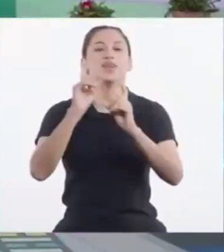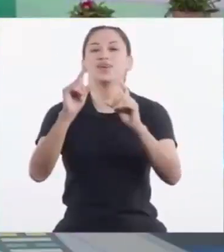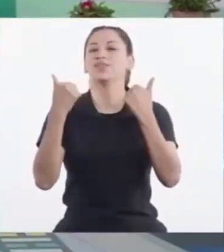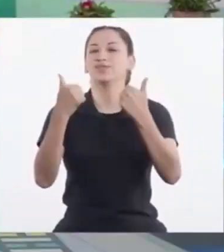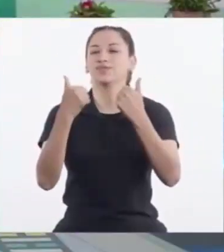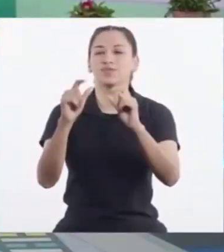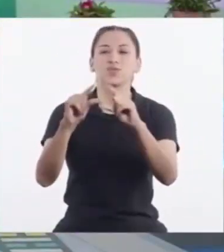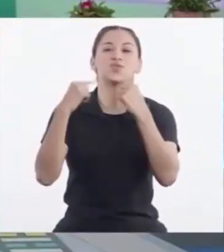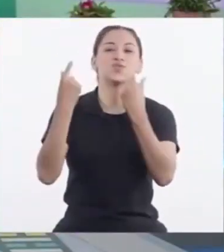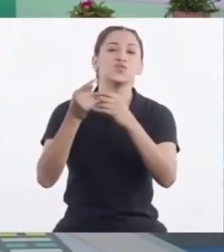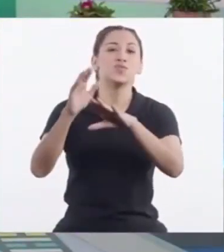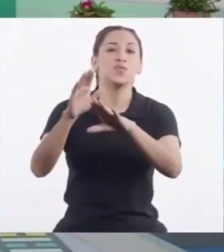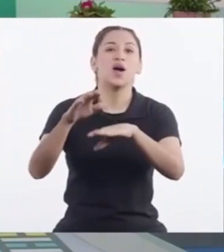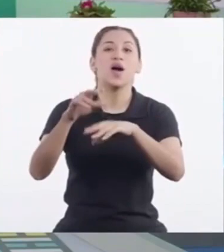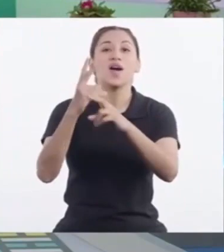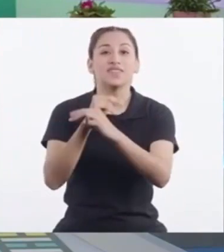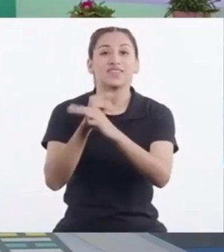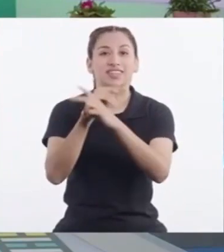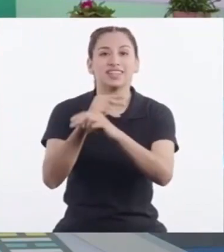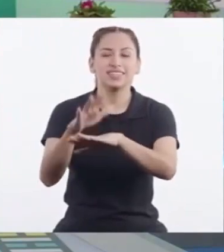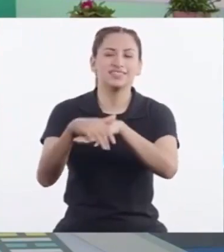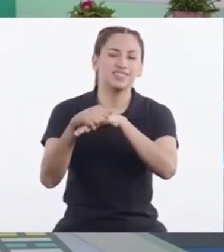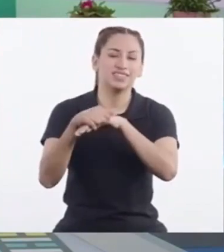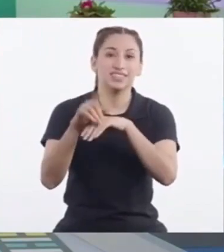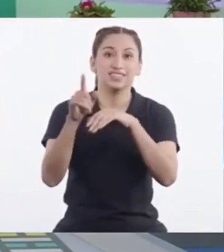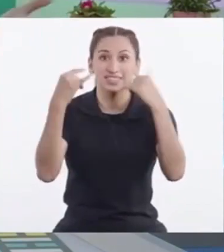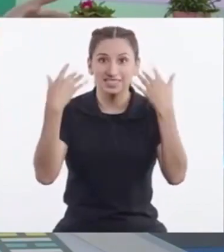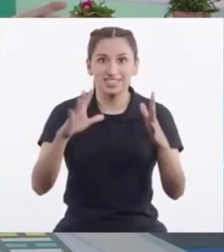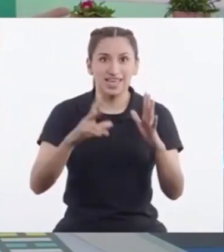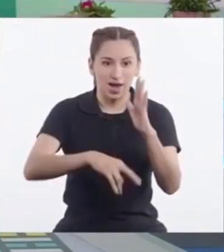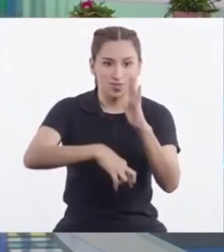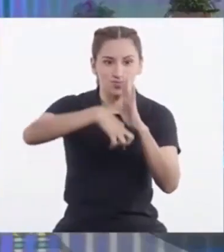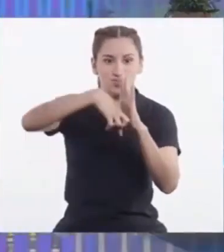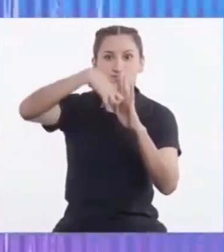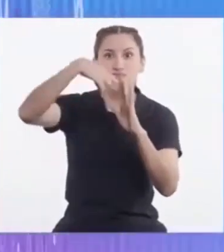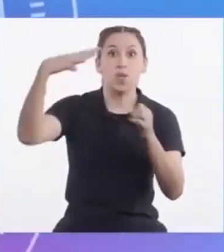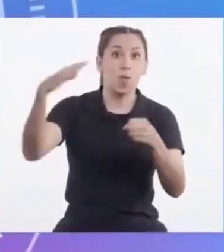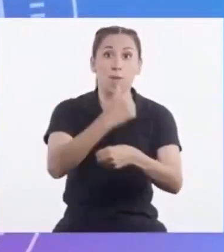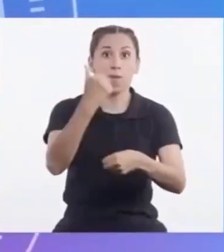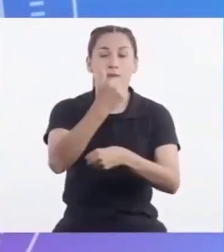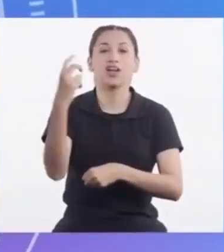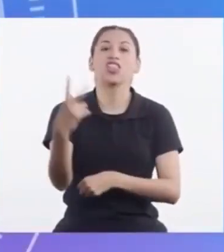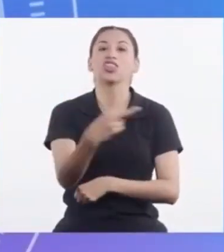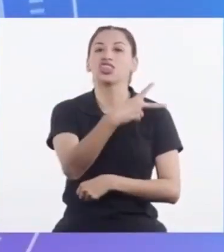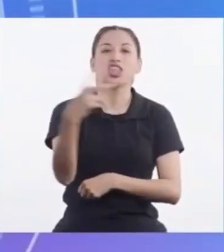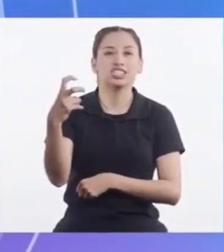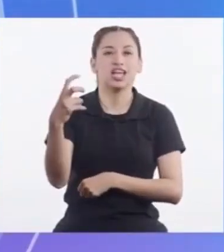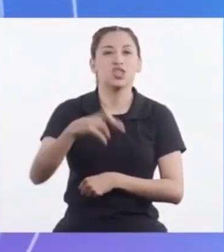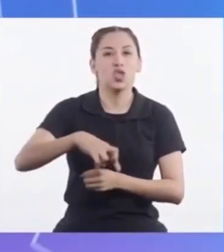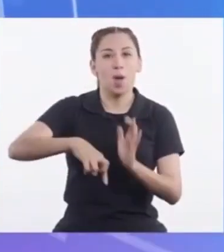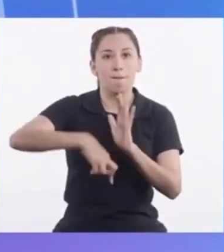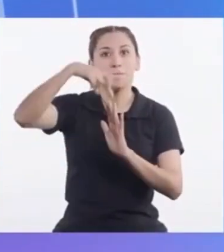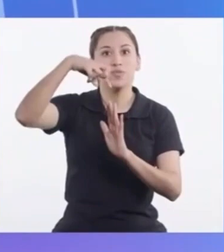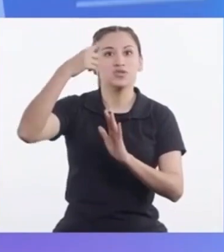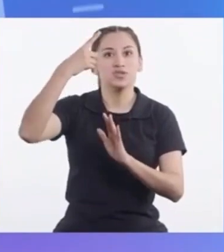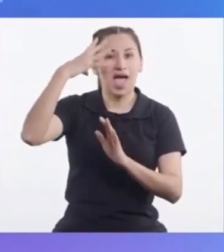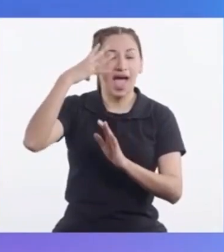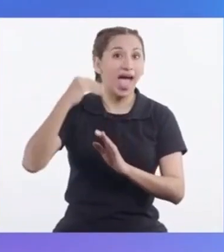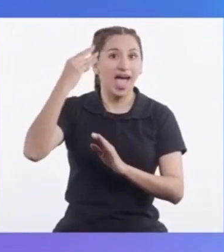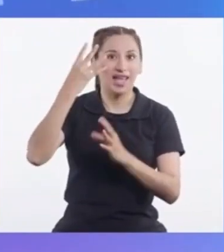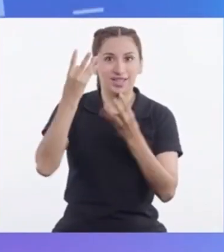Vizcacha Gracias a su gran trabajo Han logrado ganar 200 puntos de experiencia Para